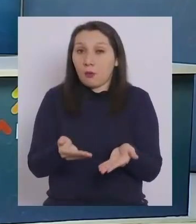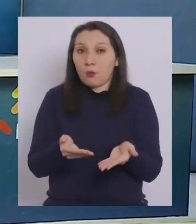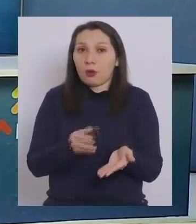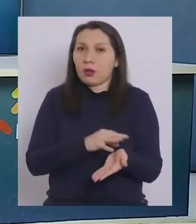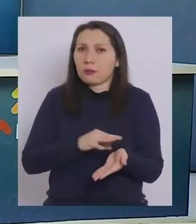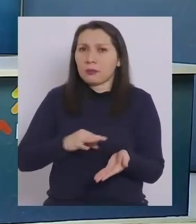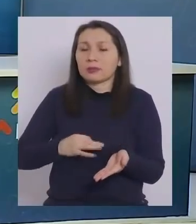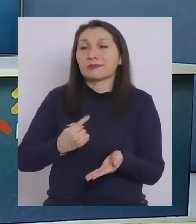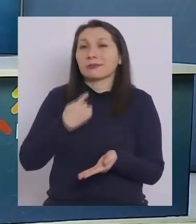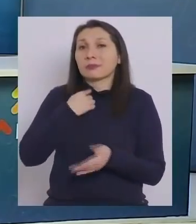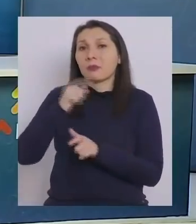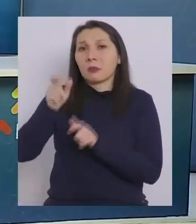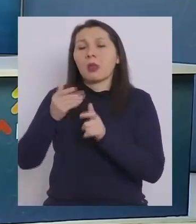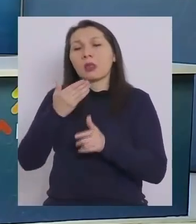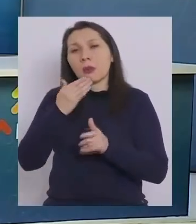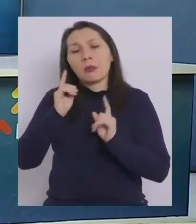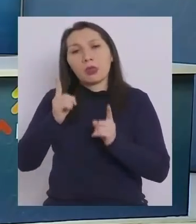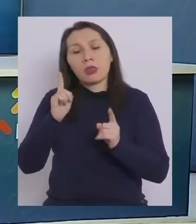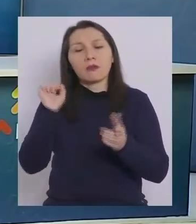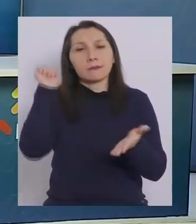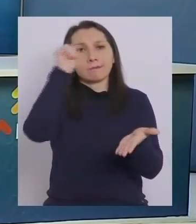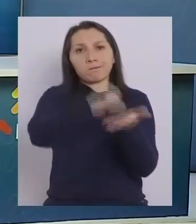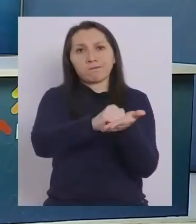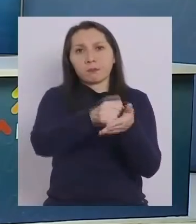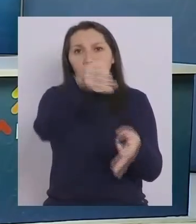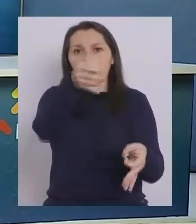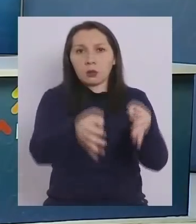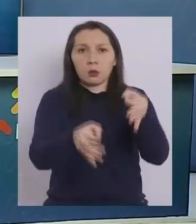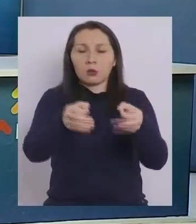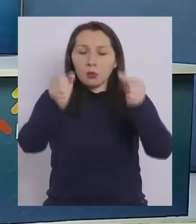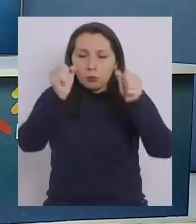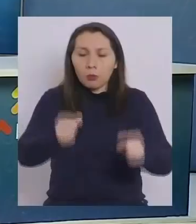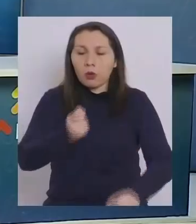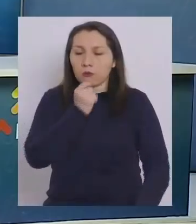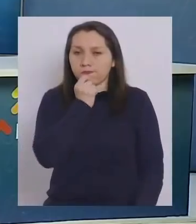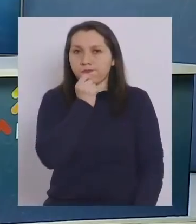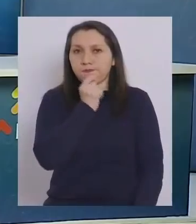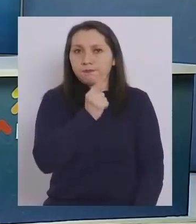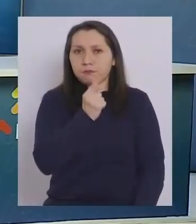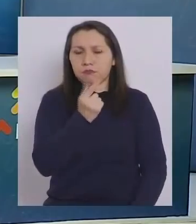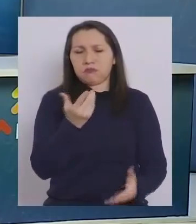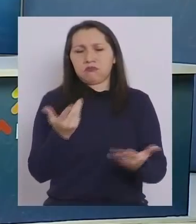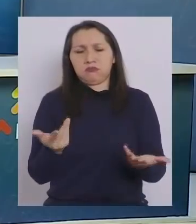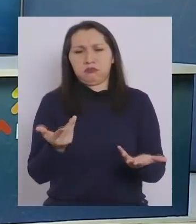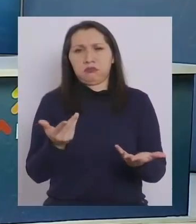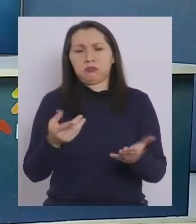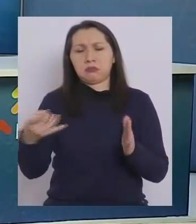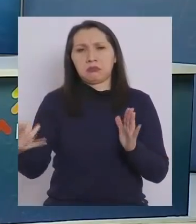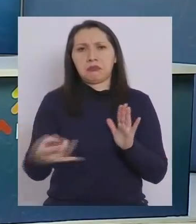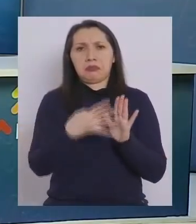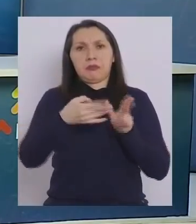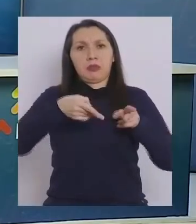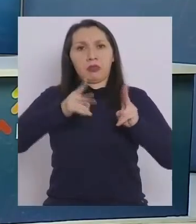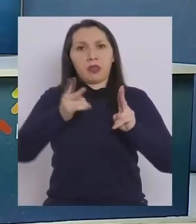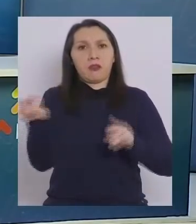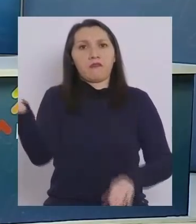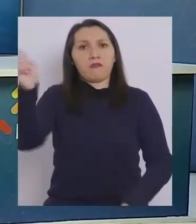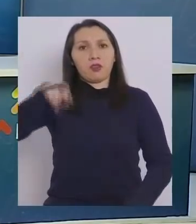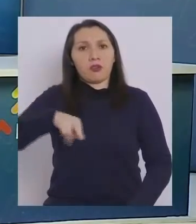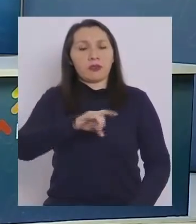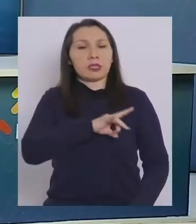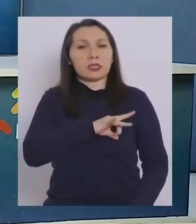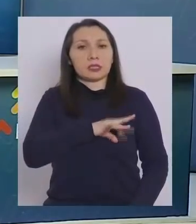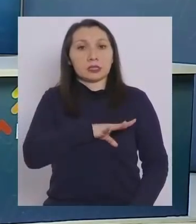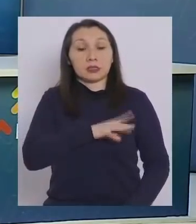ministro, los afectados quieren también llevar la causa a la justicia para así poder denunciar lo que consideran una vulneración al derecho de retornar a